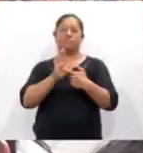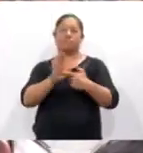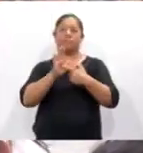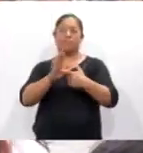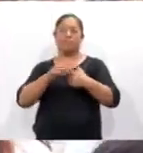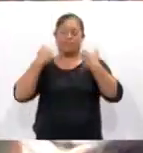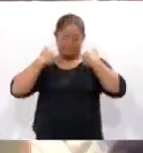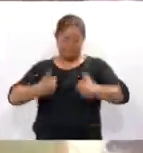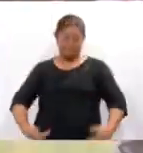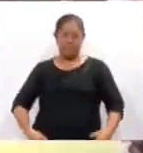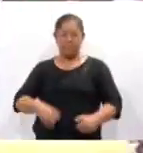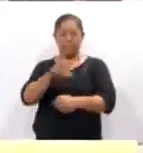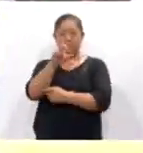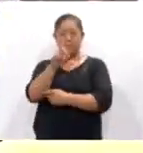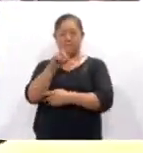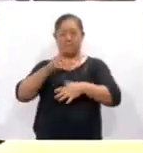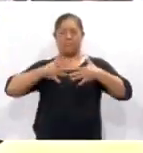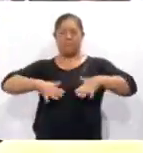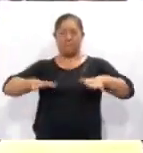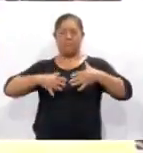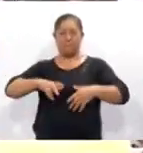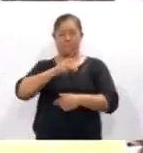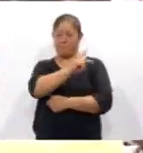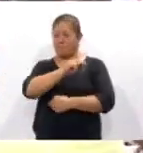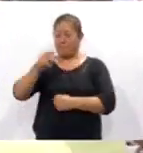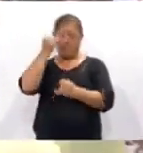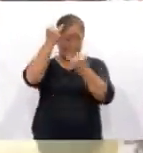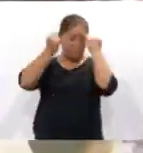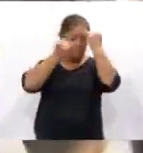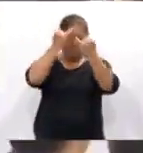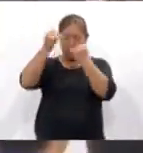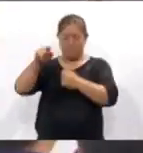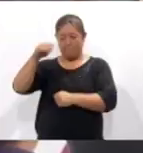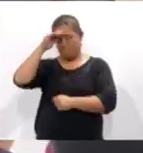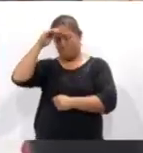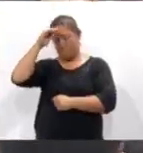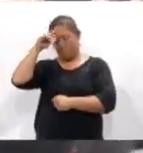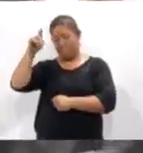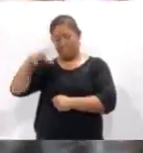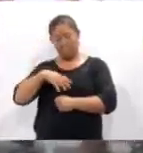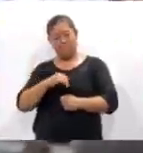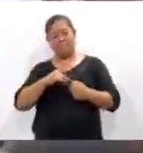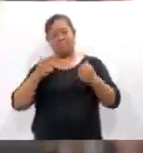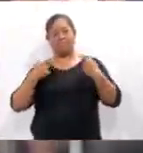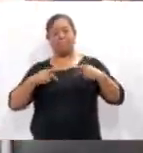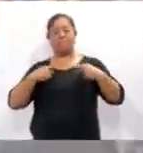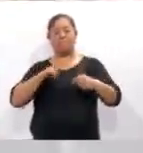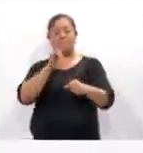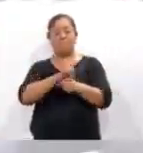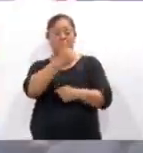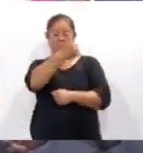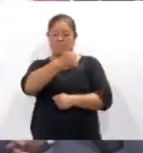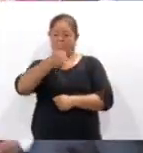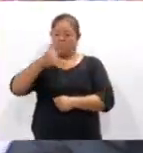colección de más de 30 prendas que crearon con la imaginación, personalidad e inspiración de cada uno.